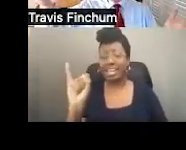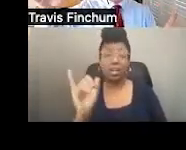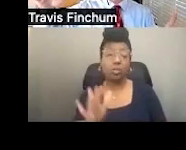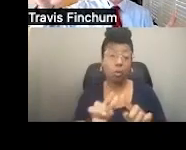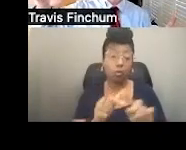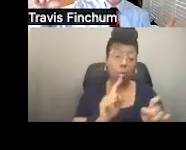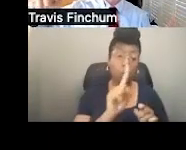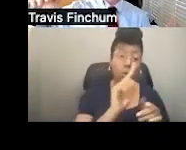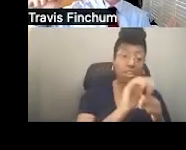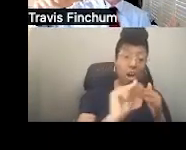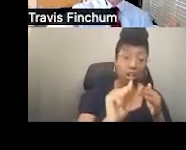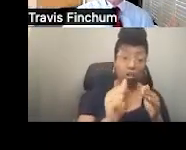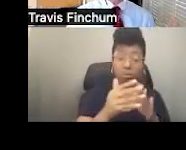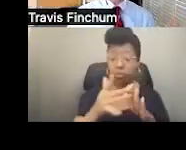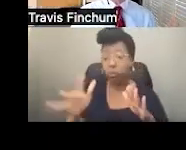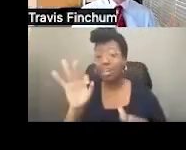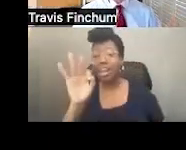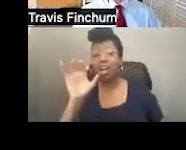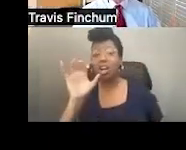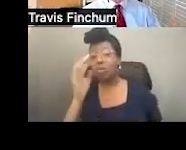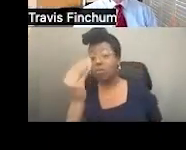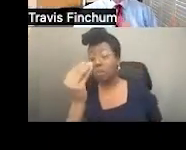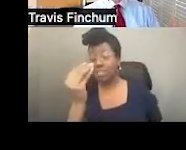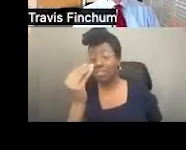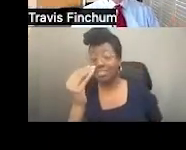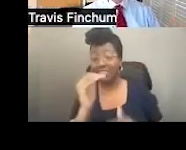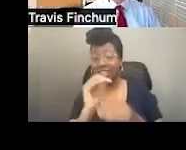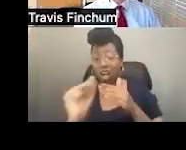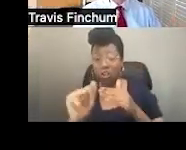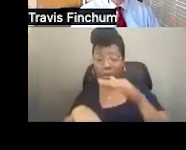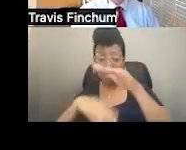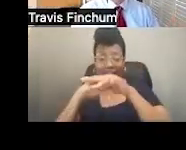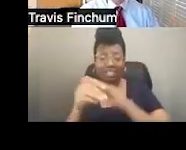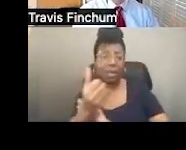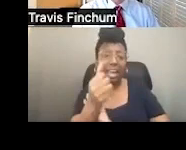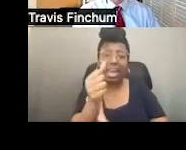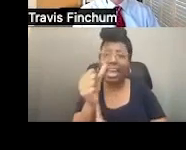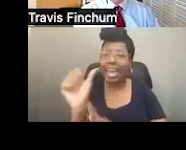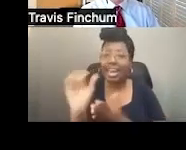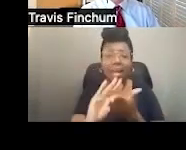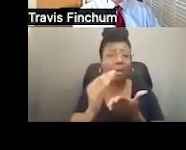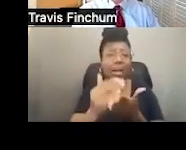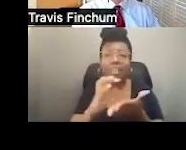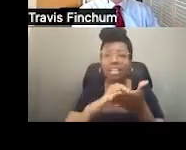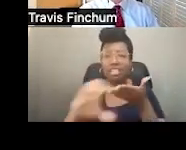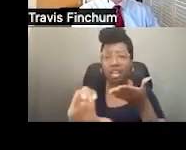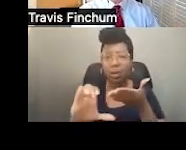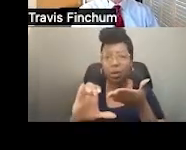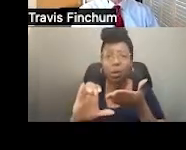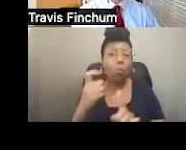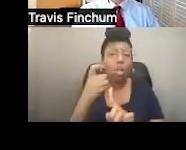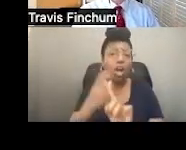desde un dólar hasta 914 dólares máximo, cualquier cantidad de un cheque automáticamente